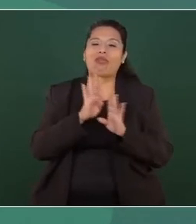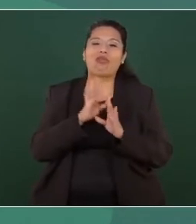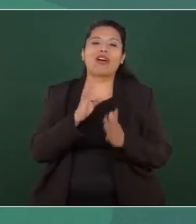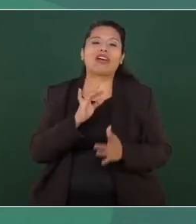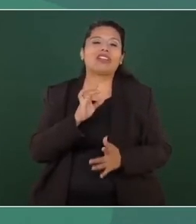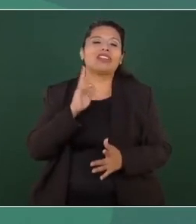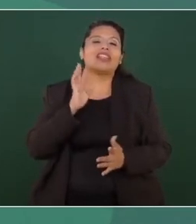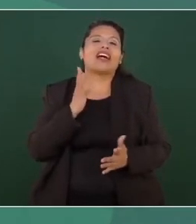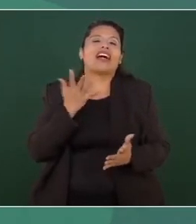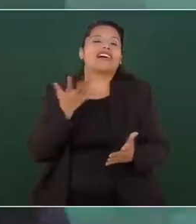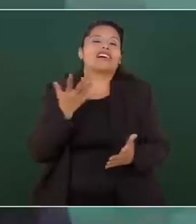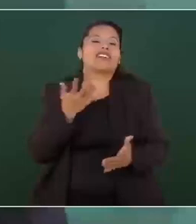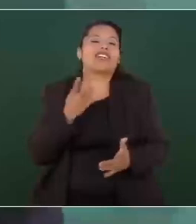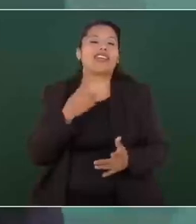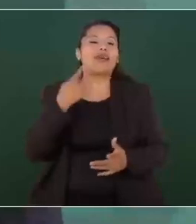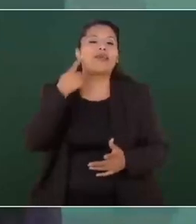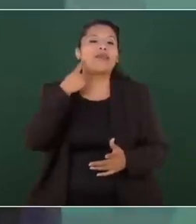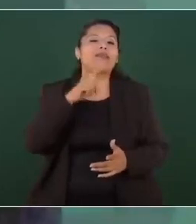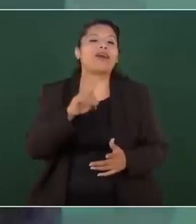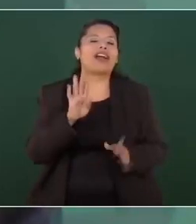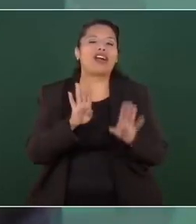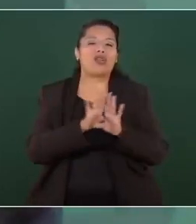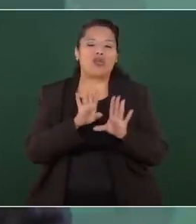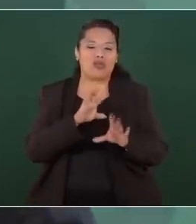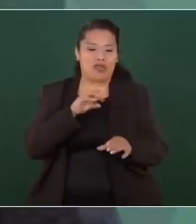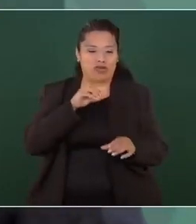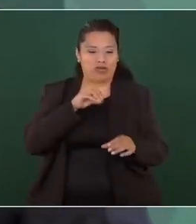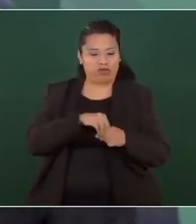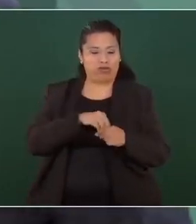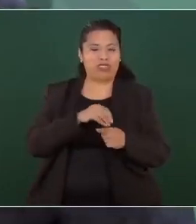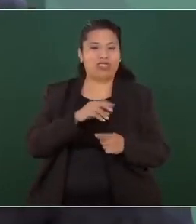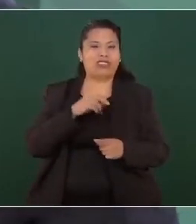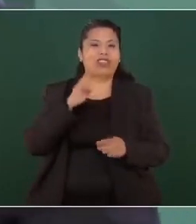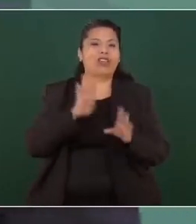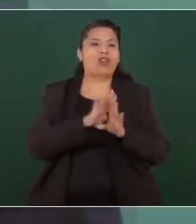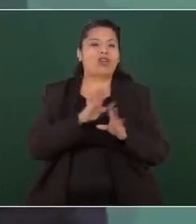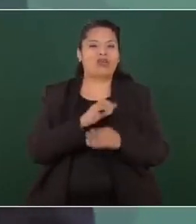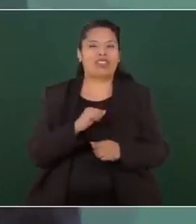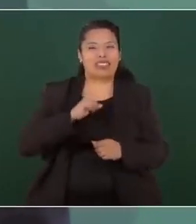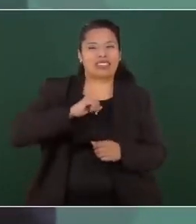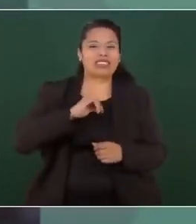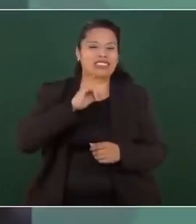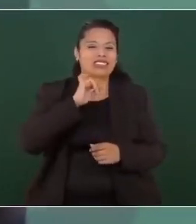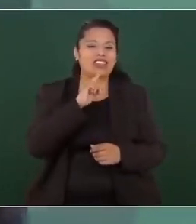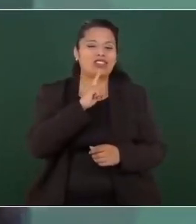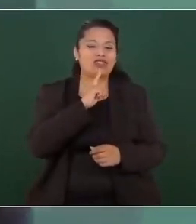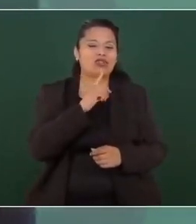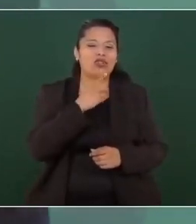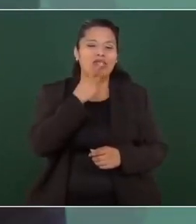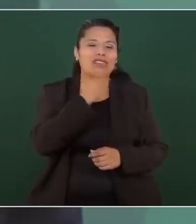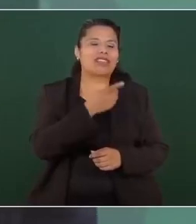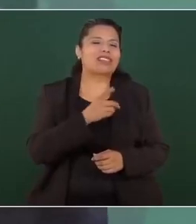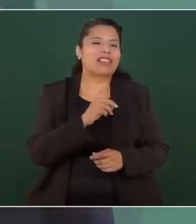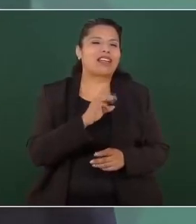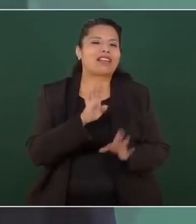por jugar el papel de alcahuetes de gobiernos autoritarios.